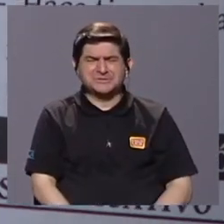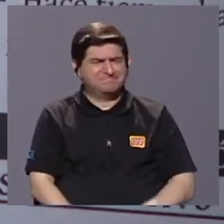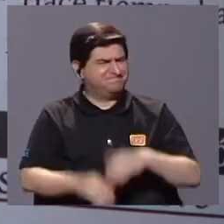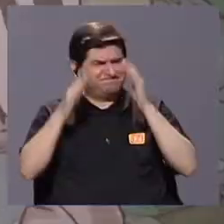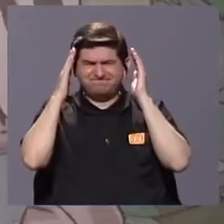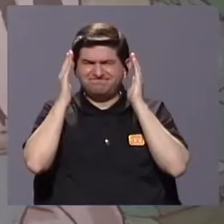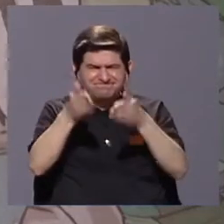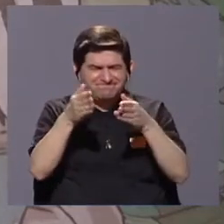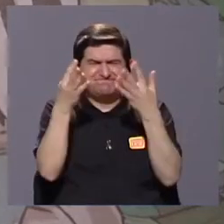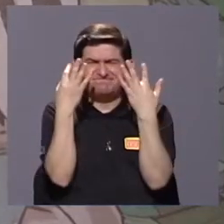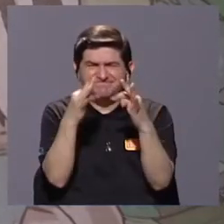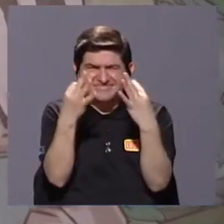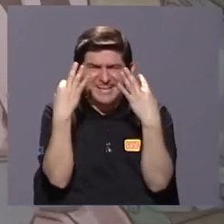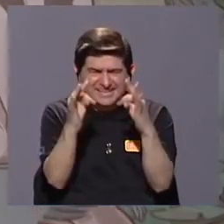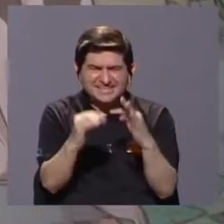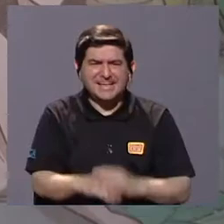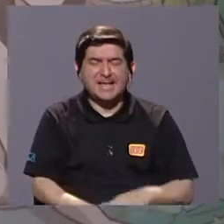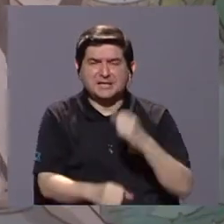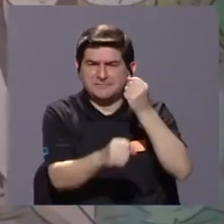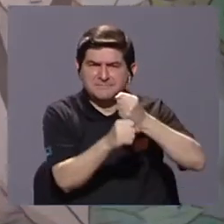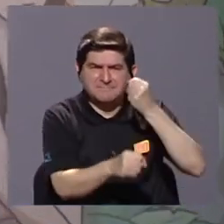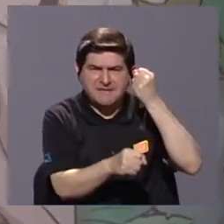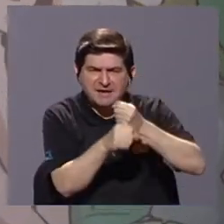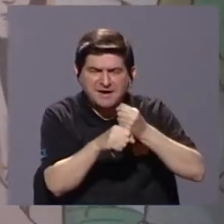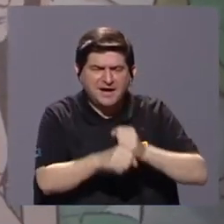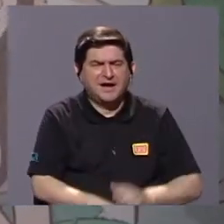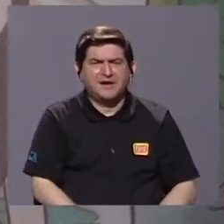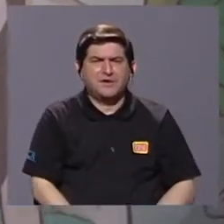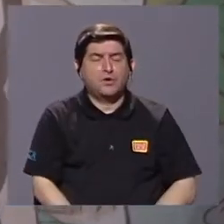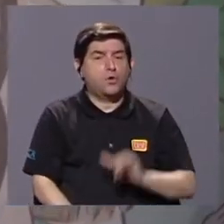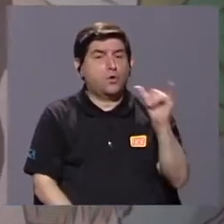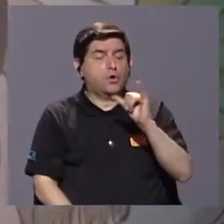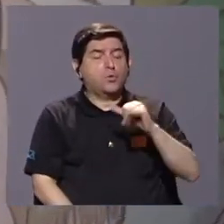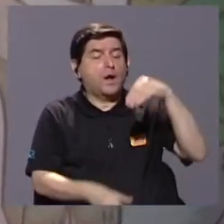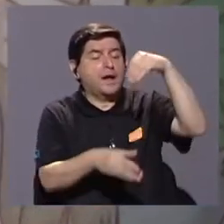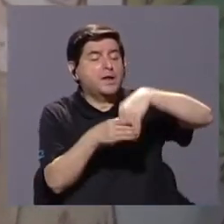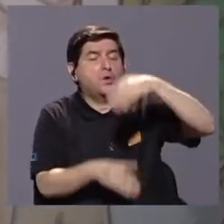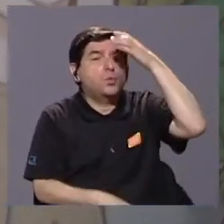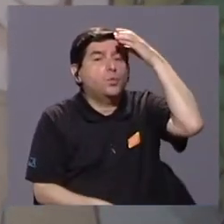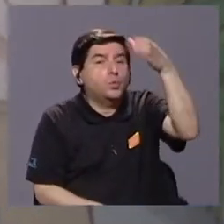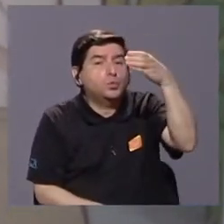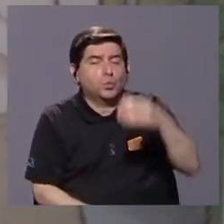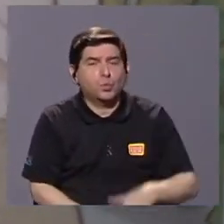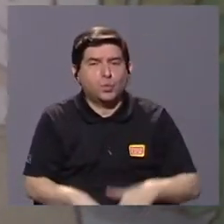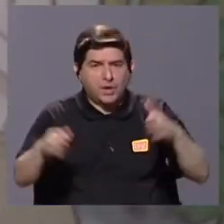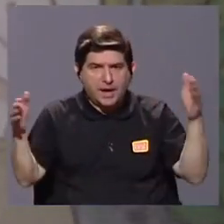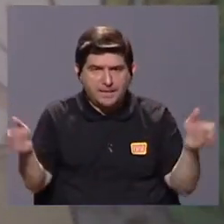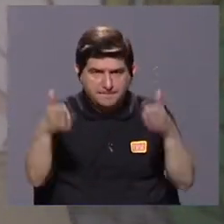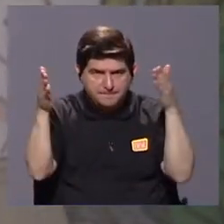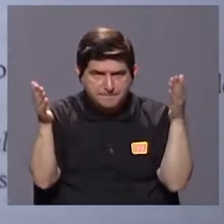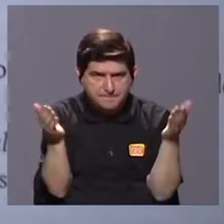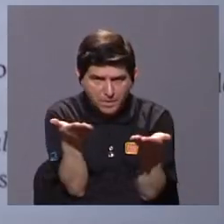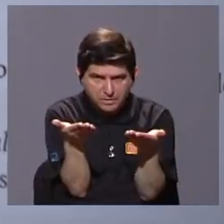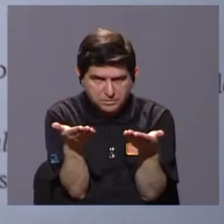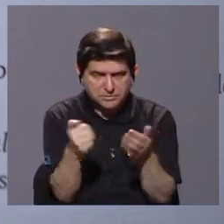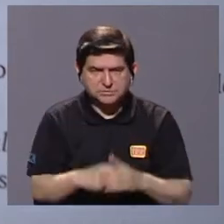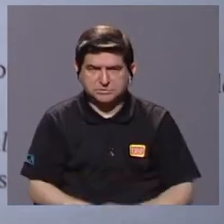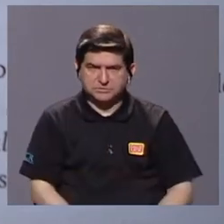hacia tratar de generar una obra enfocada también en la cultura, en promover de alguna manera